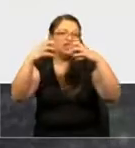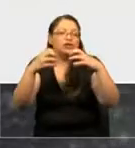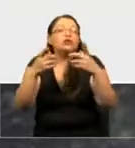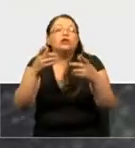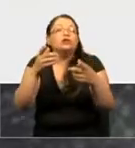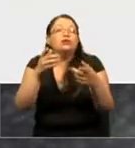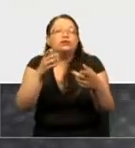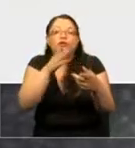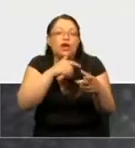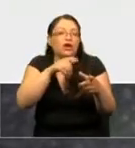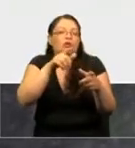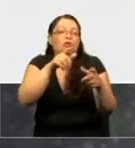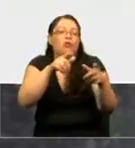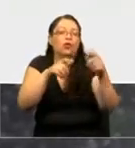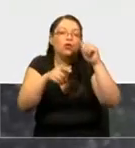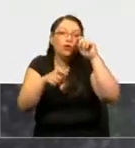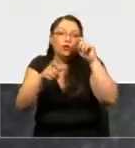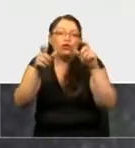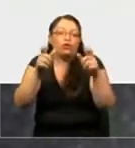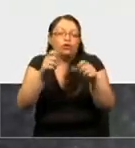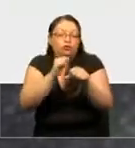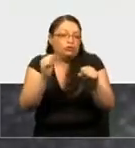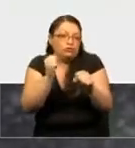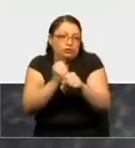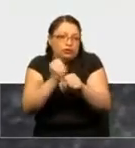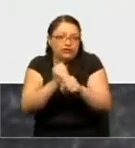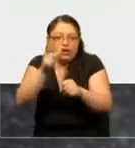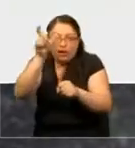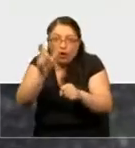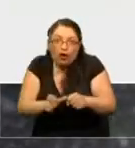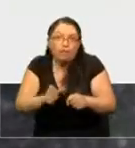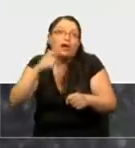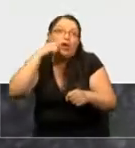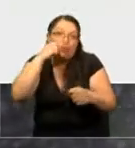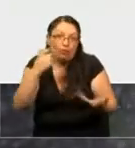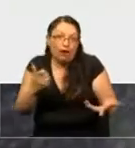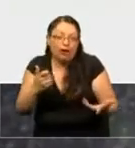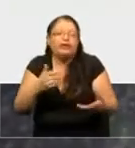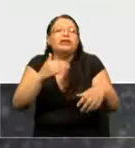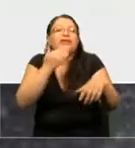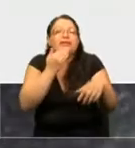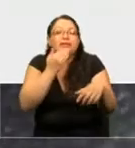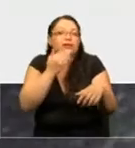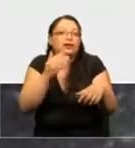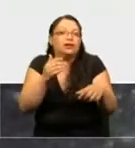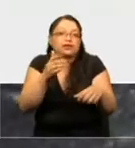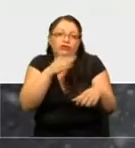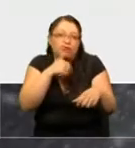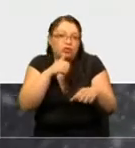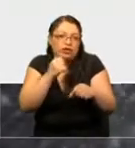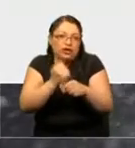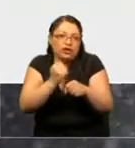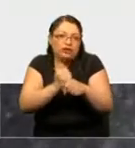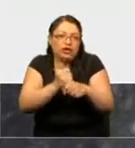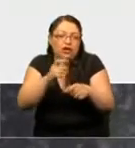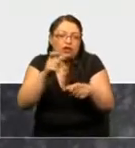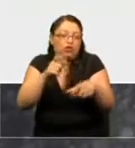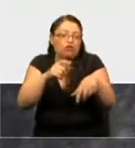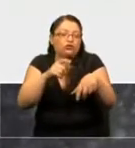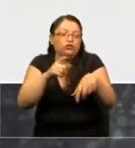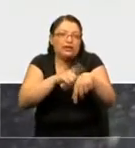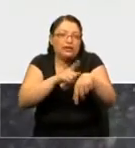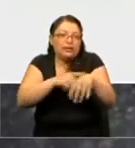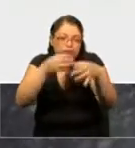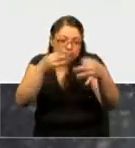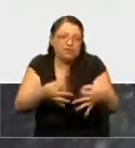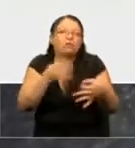con la especie relevante, humanos, ni estamos trabajando en la escala de tiempo relevante, porque trabajamos con embriones. Por lo tanto, tenemos que